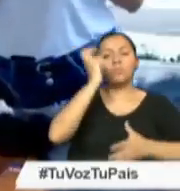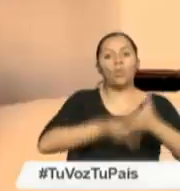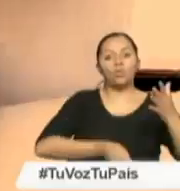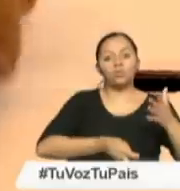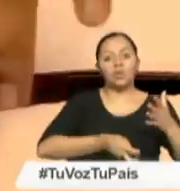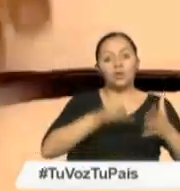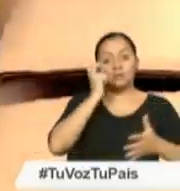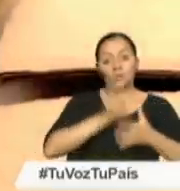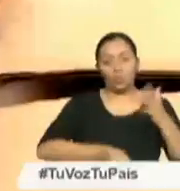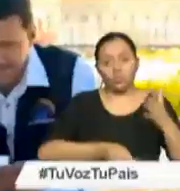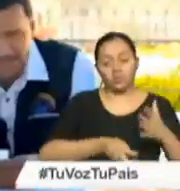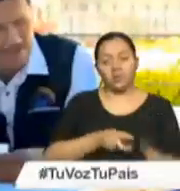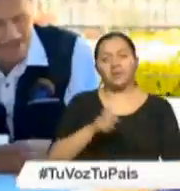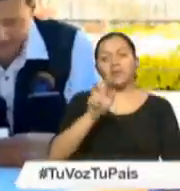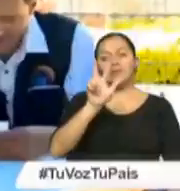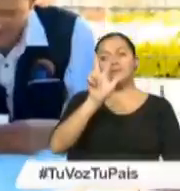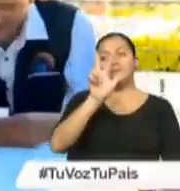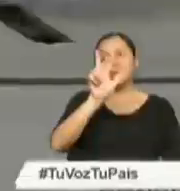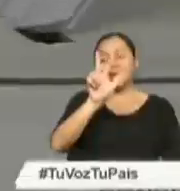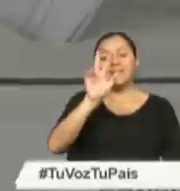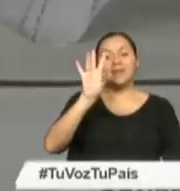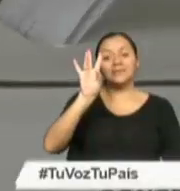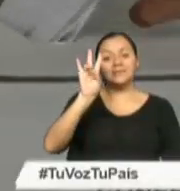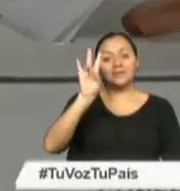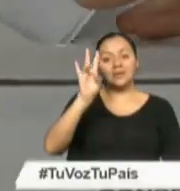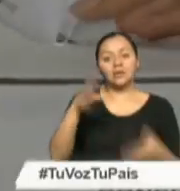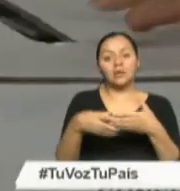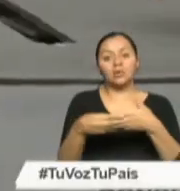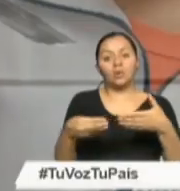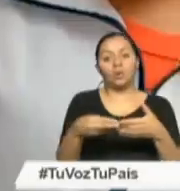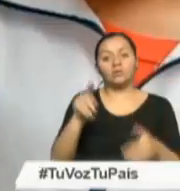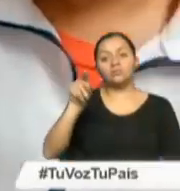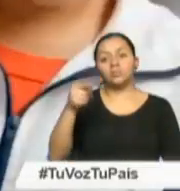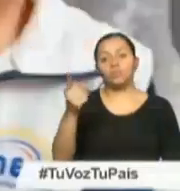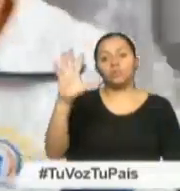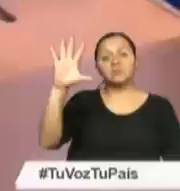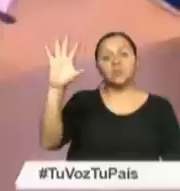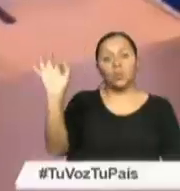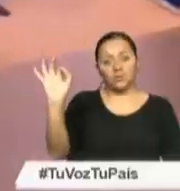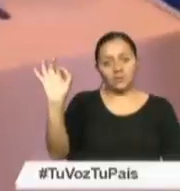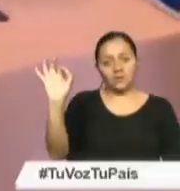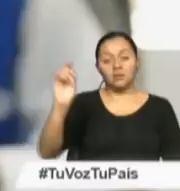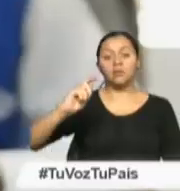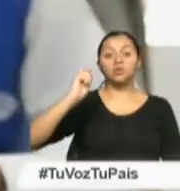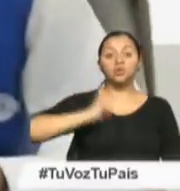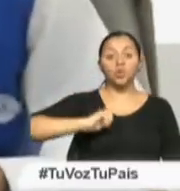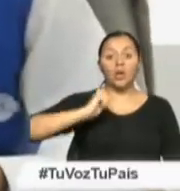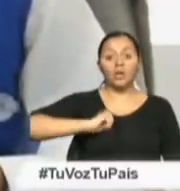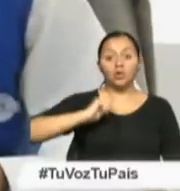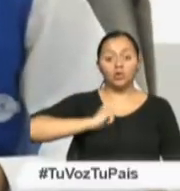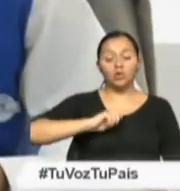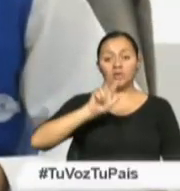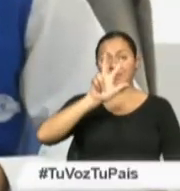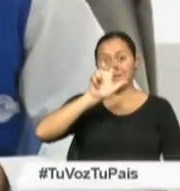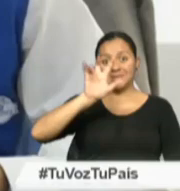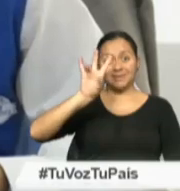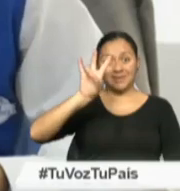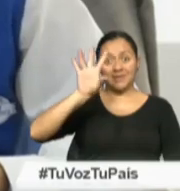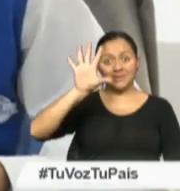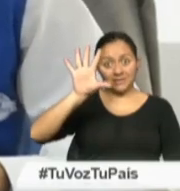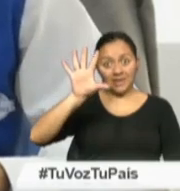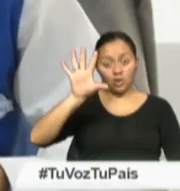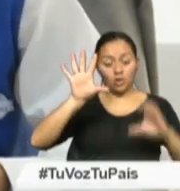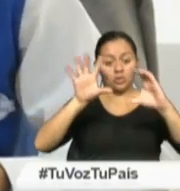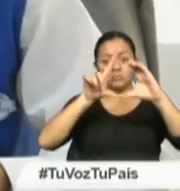el equivalente al 10% de una remuneración mensual unificada. Nuestra remuneración básica unificada es de